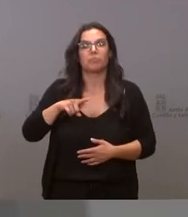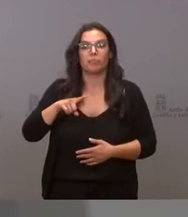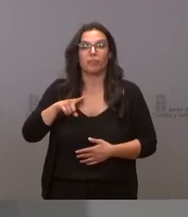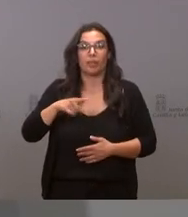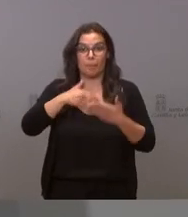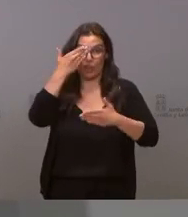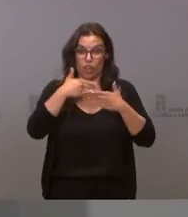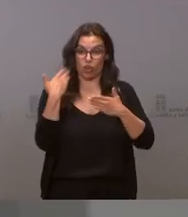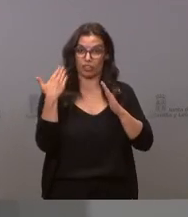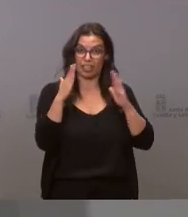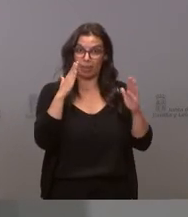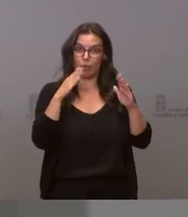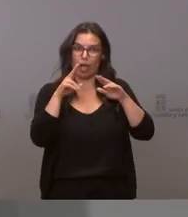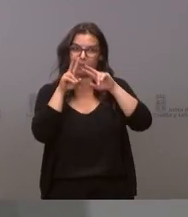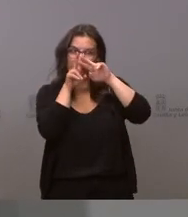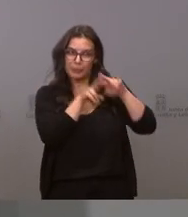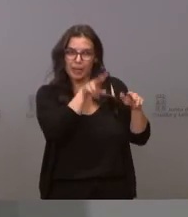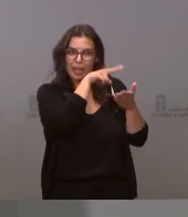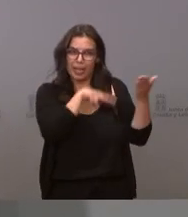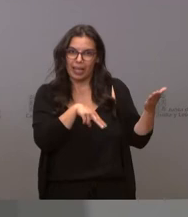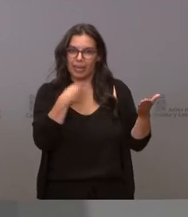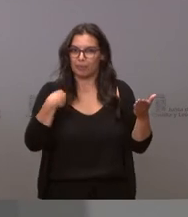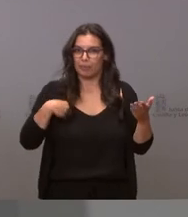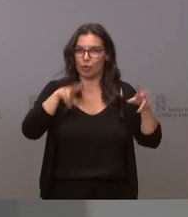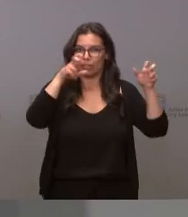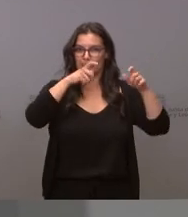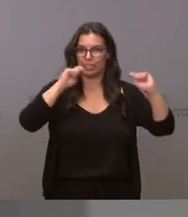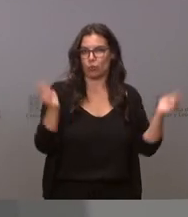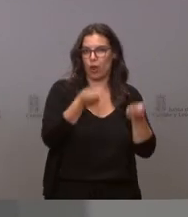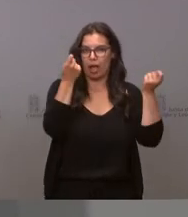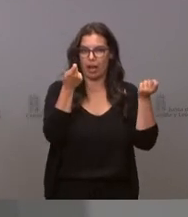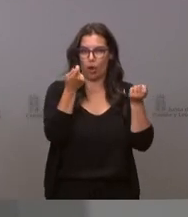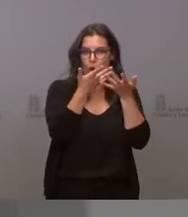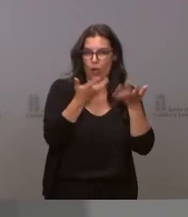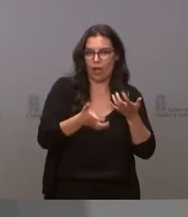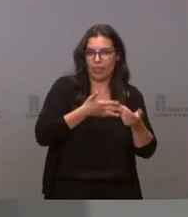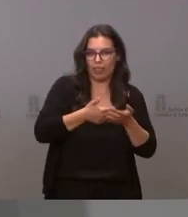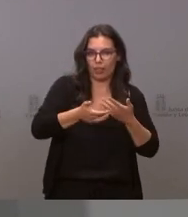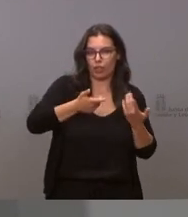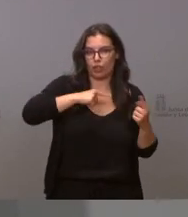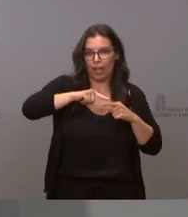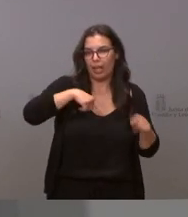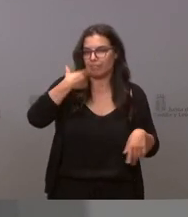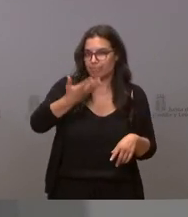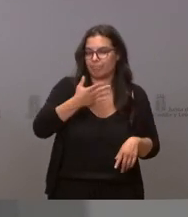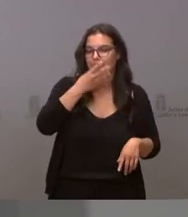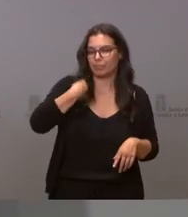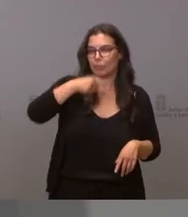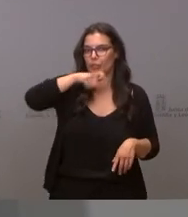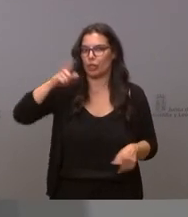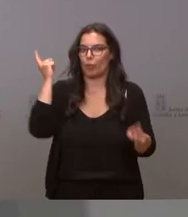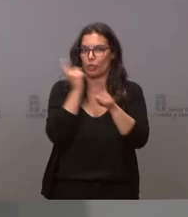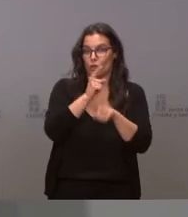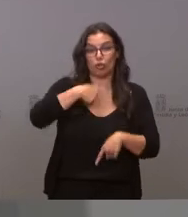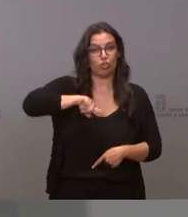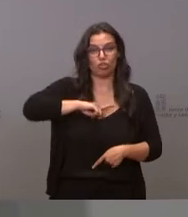aquellos días por los titulares por las editoriales y por las declaraciones de los miembros de la oposición de esta comunidad nosotros no hemos